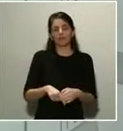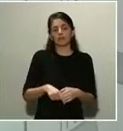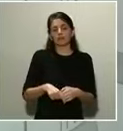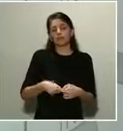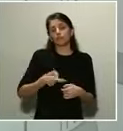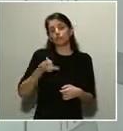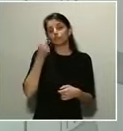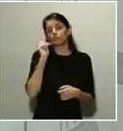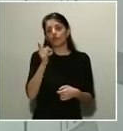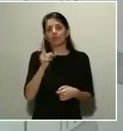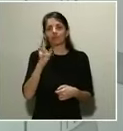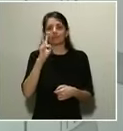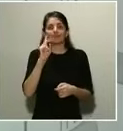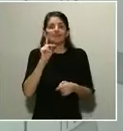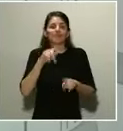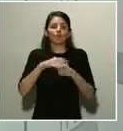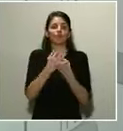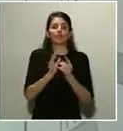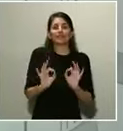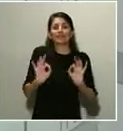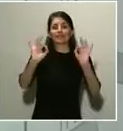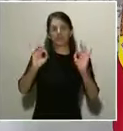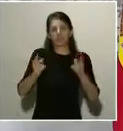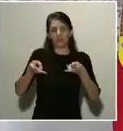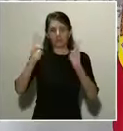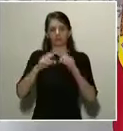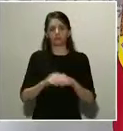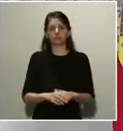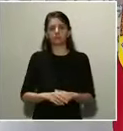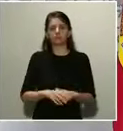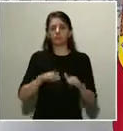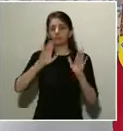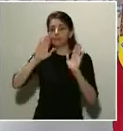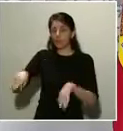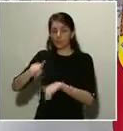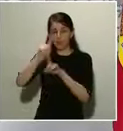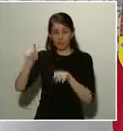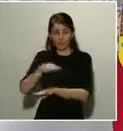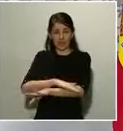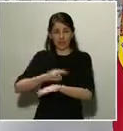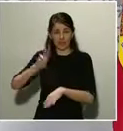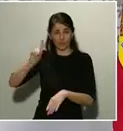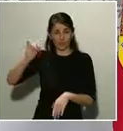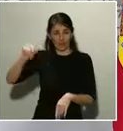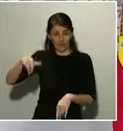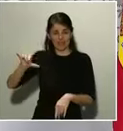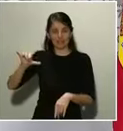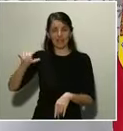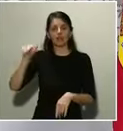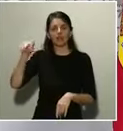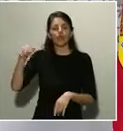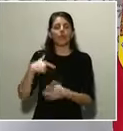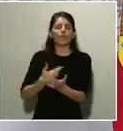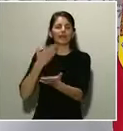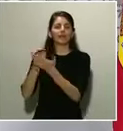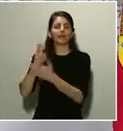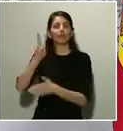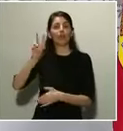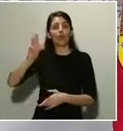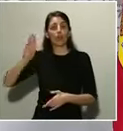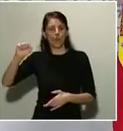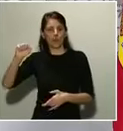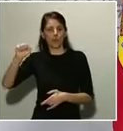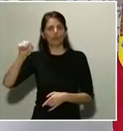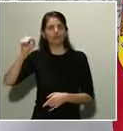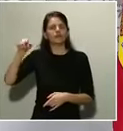excepcionalidad. La última para el ministro Planas. Con un planteamiento que ha realizado la UPA, ¿se están planteando la posibilidad de permitir